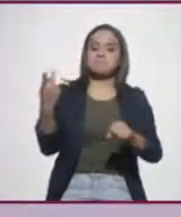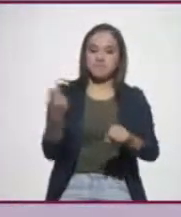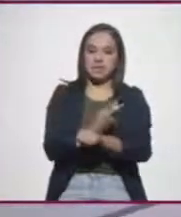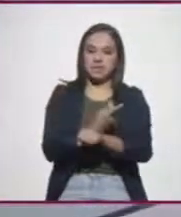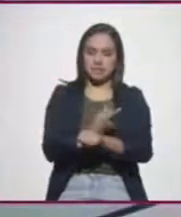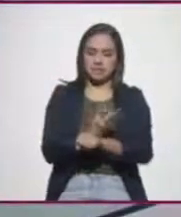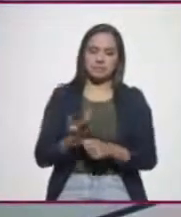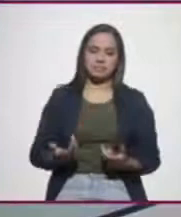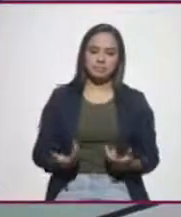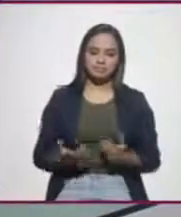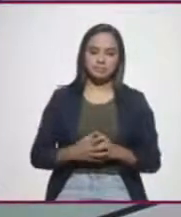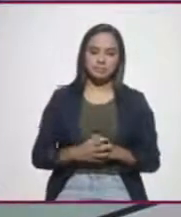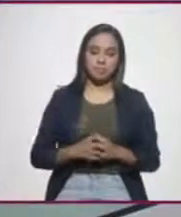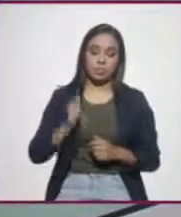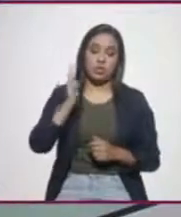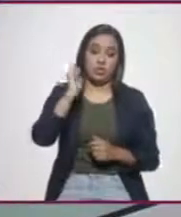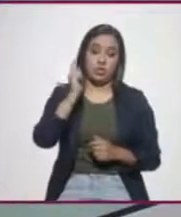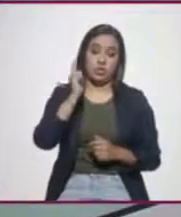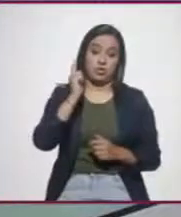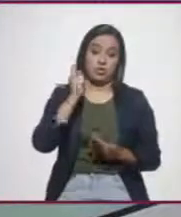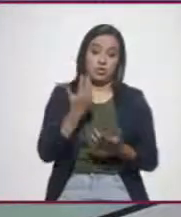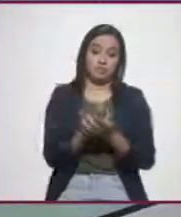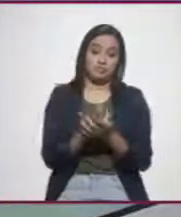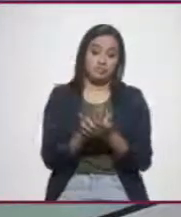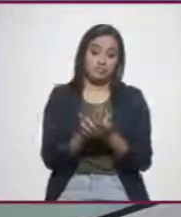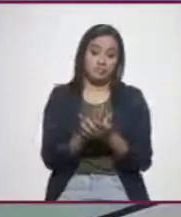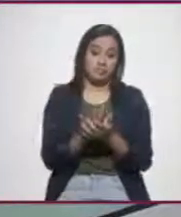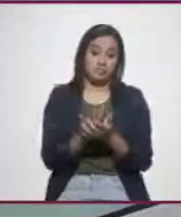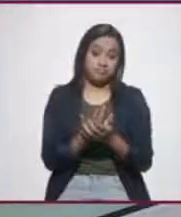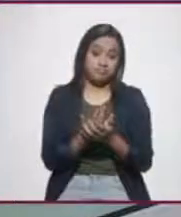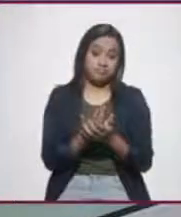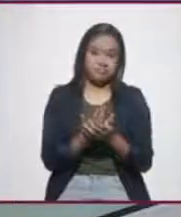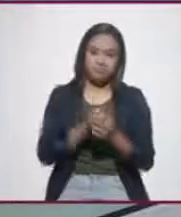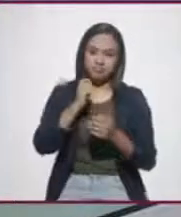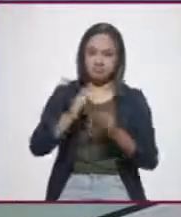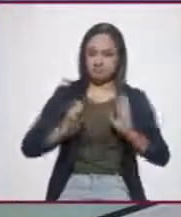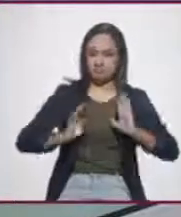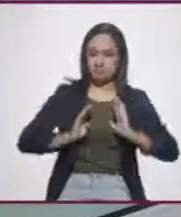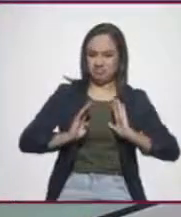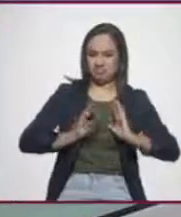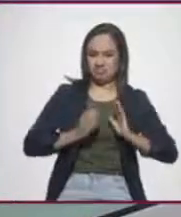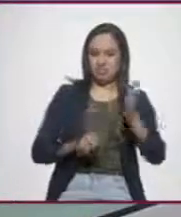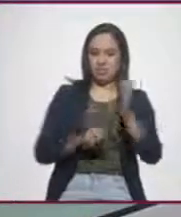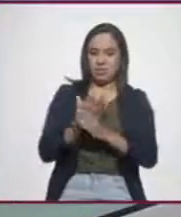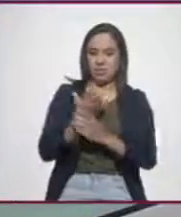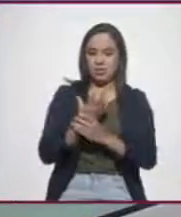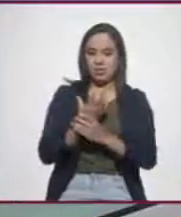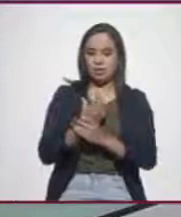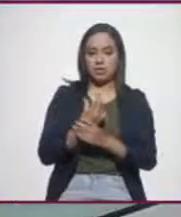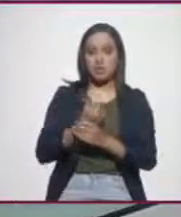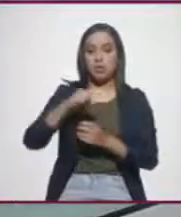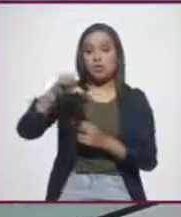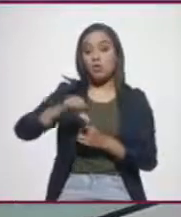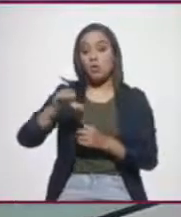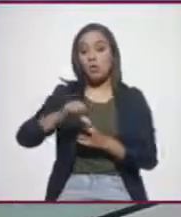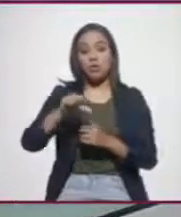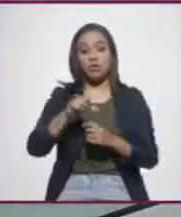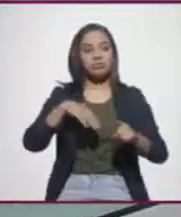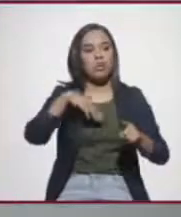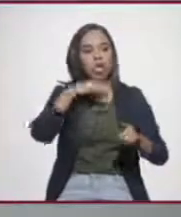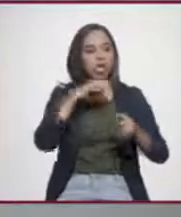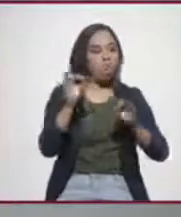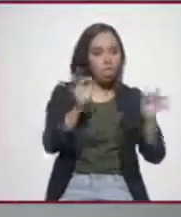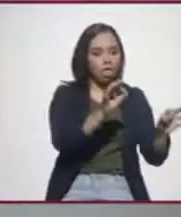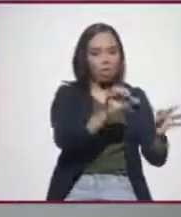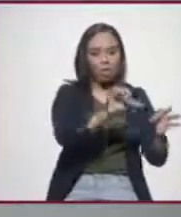duros, y pues esperaríamos que pues la Guardia Nacional, que hoy lamentablemente está distraída en otros temas, pero